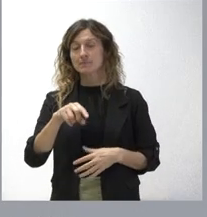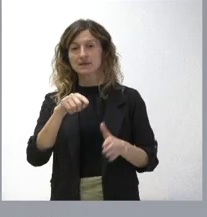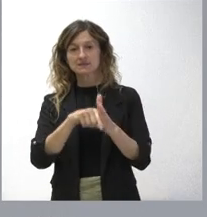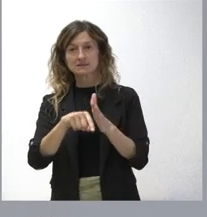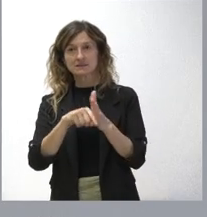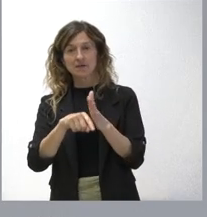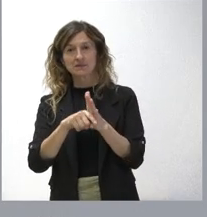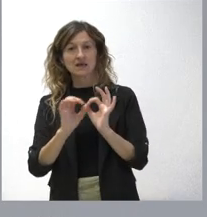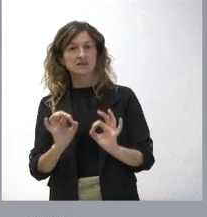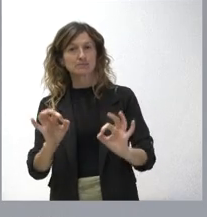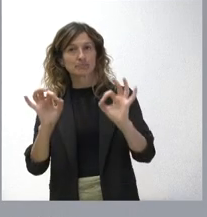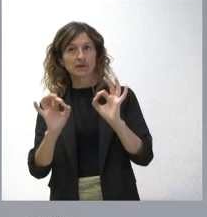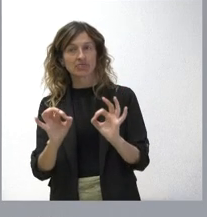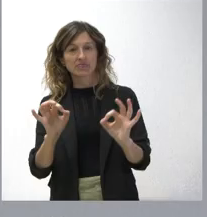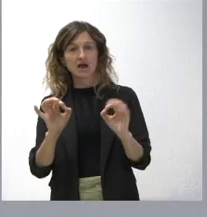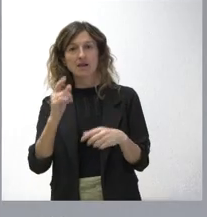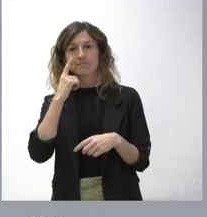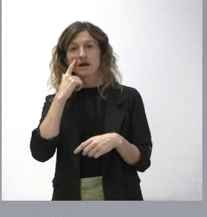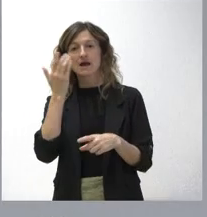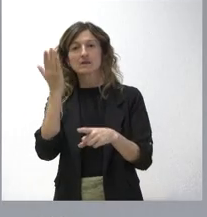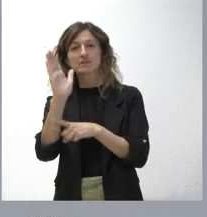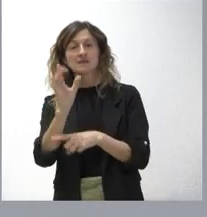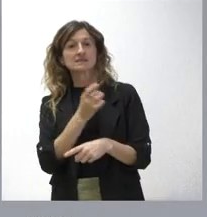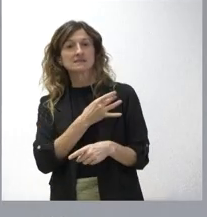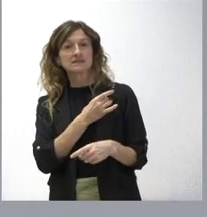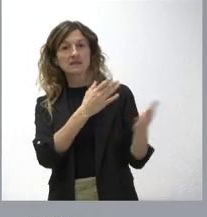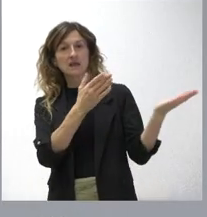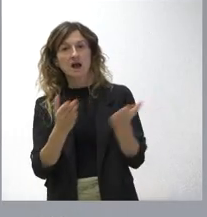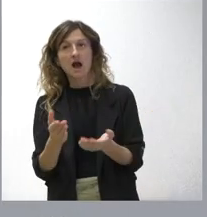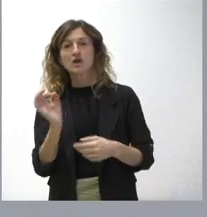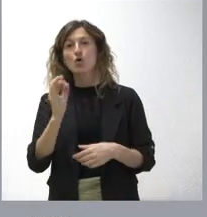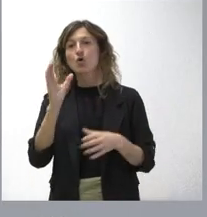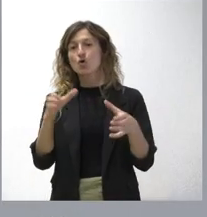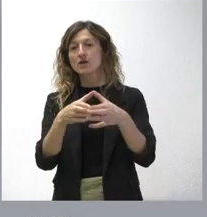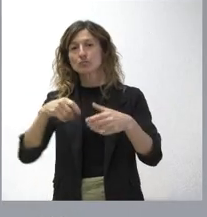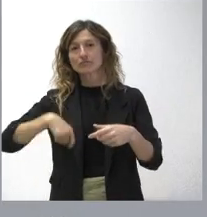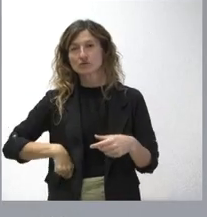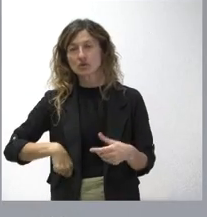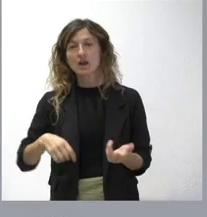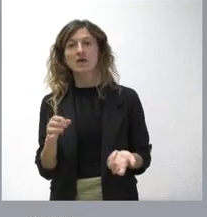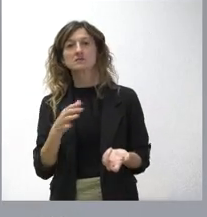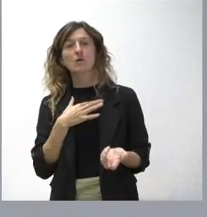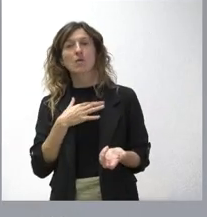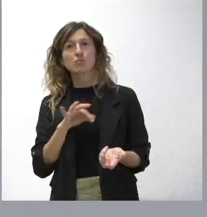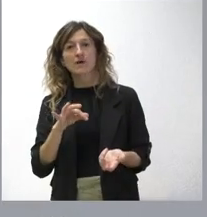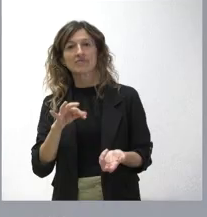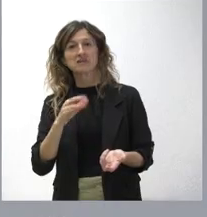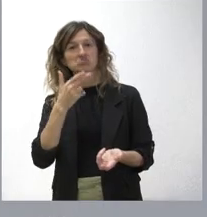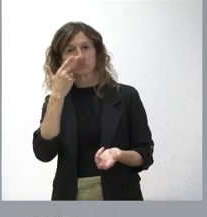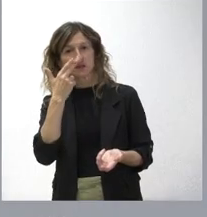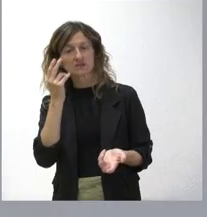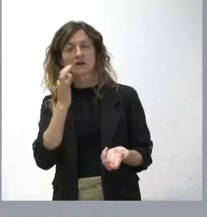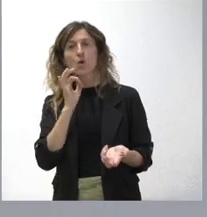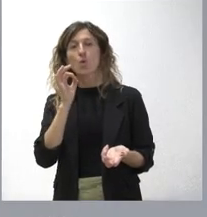audiencia específico a determinadas representaciones sindicales o colegios profesionales que puedan tener interés o que